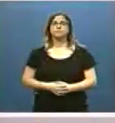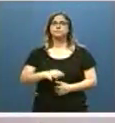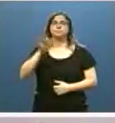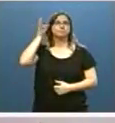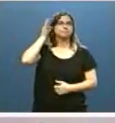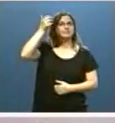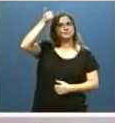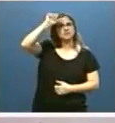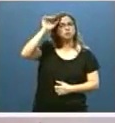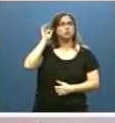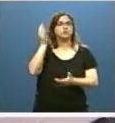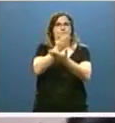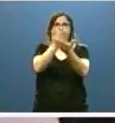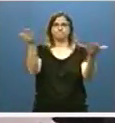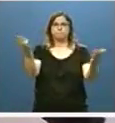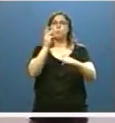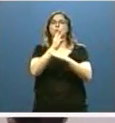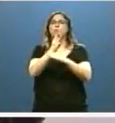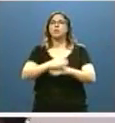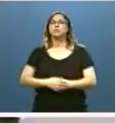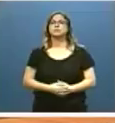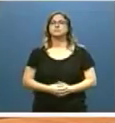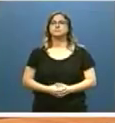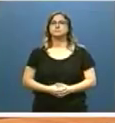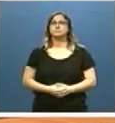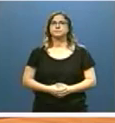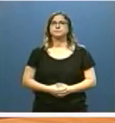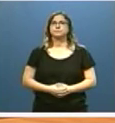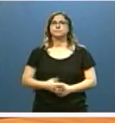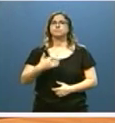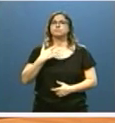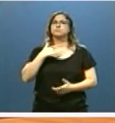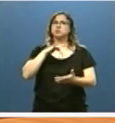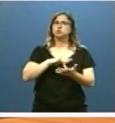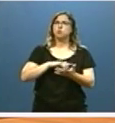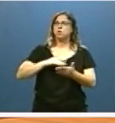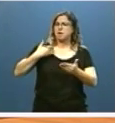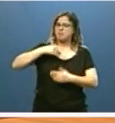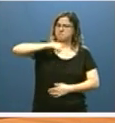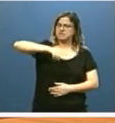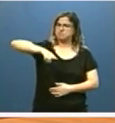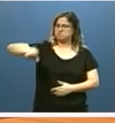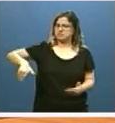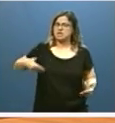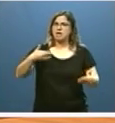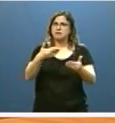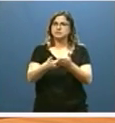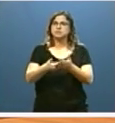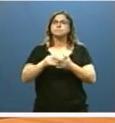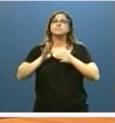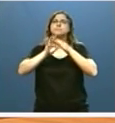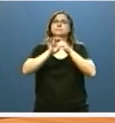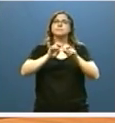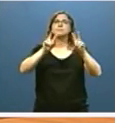señoras y señores procuradores, A lo largo de estos últimos meses, y en relación